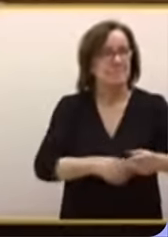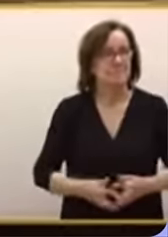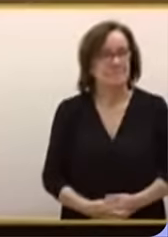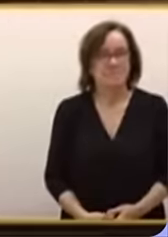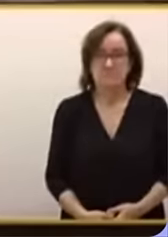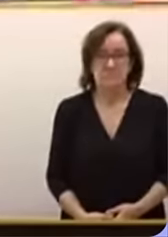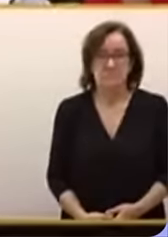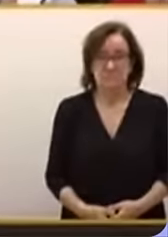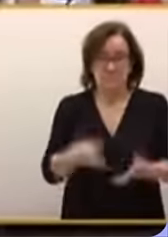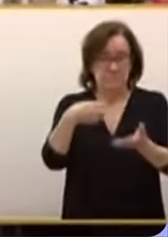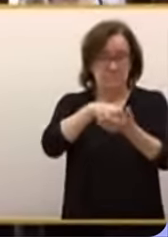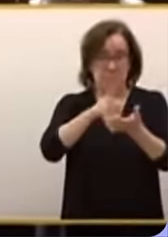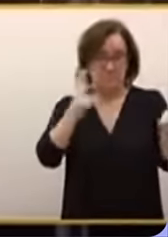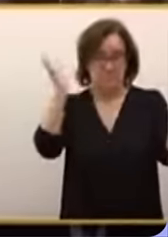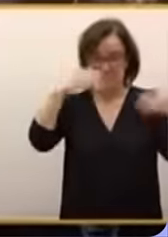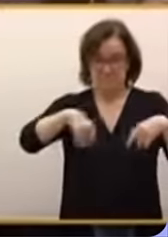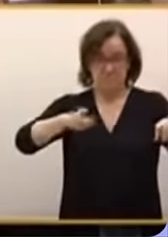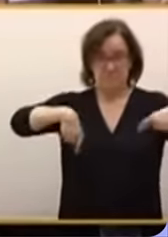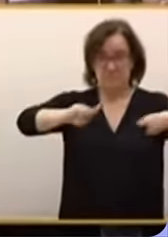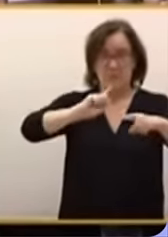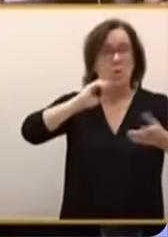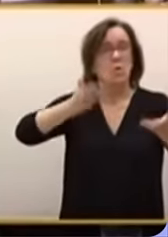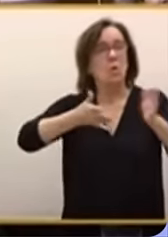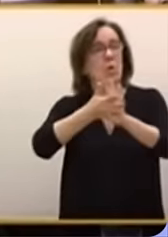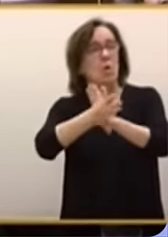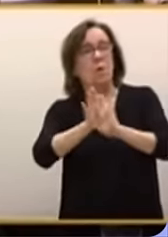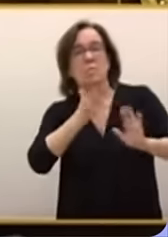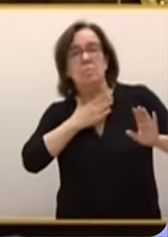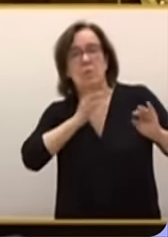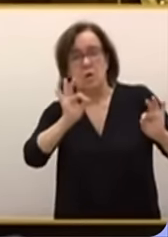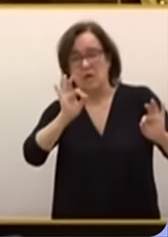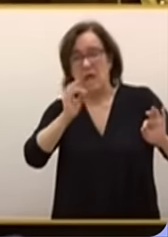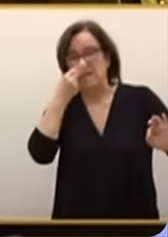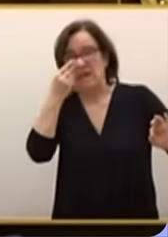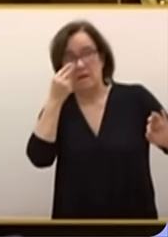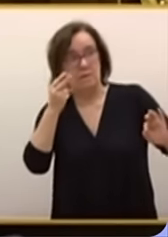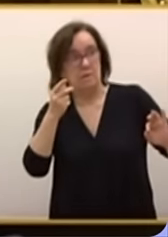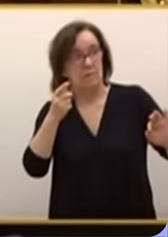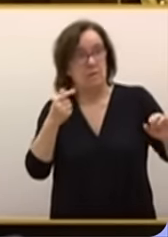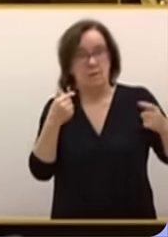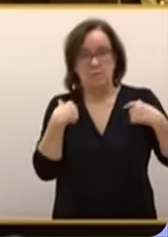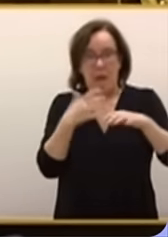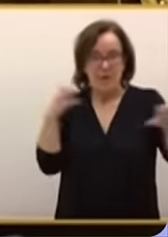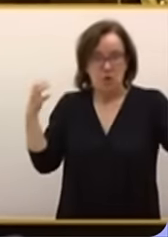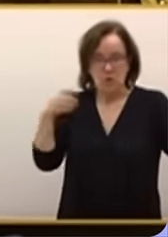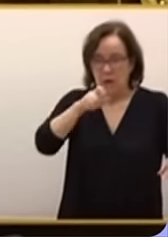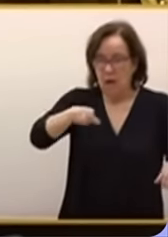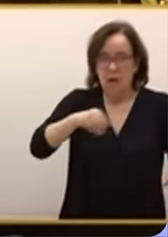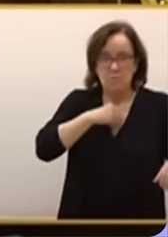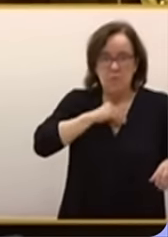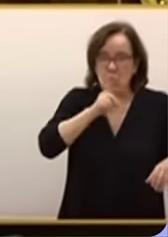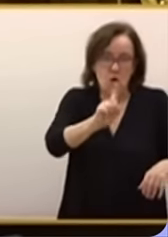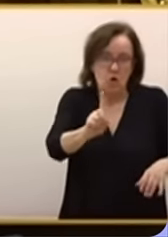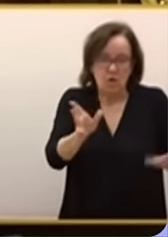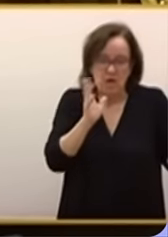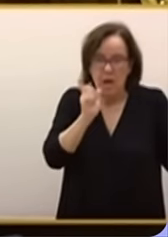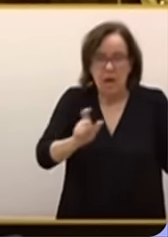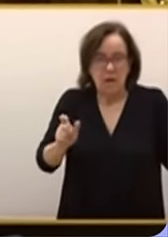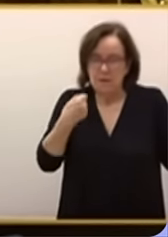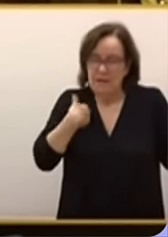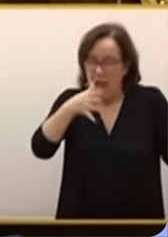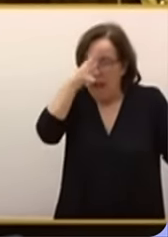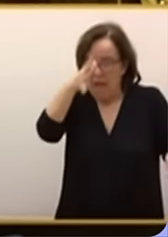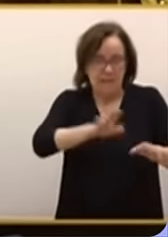Sin duda, muchos de ustedes lo justifican por su propia conveniencia, pero la mayoría de los españoles no. La gente está